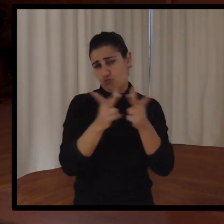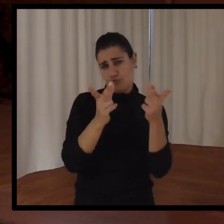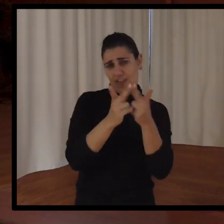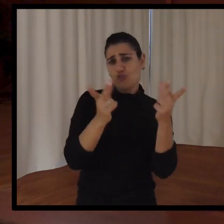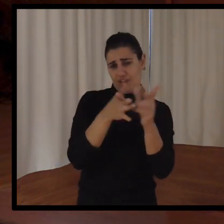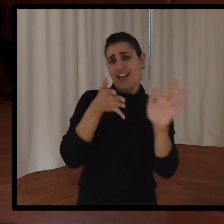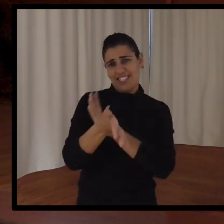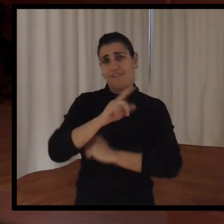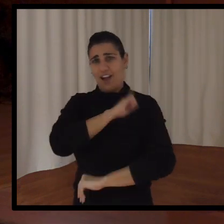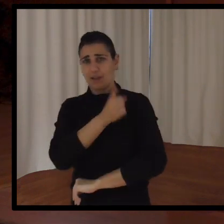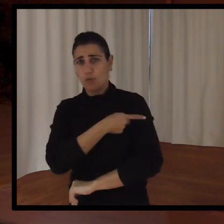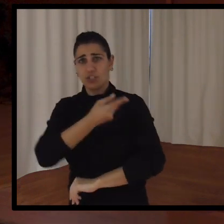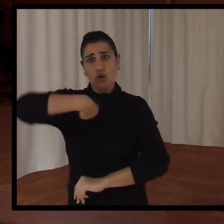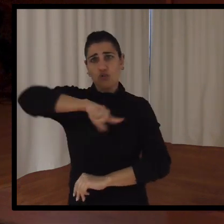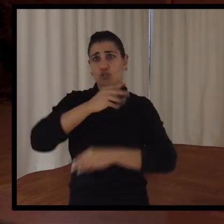sociedad, la sociedad es deporte, ¿cómo hacemos eso?